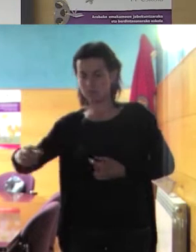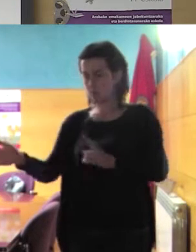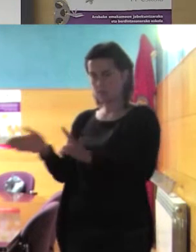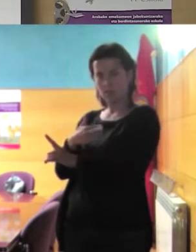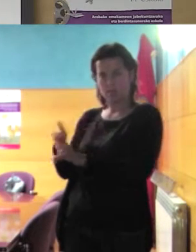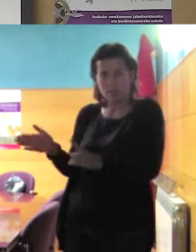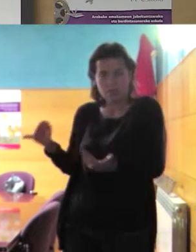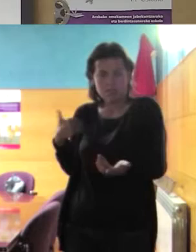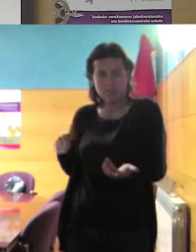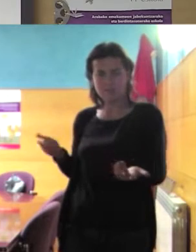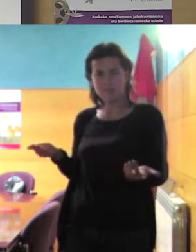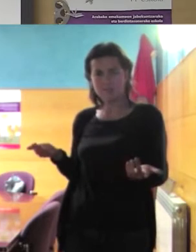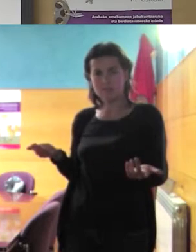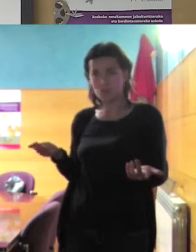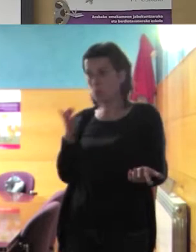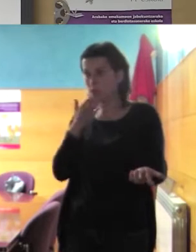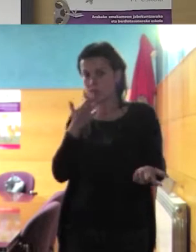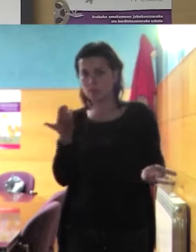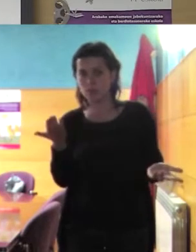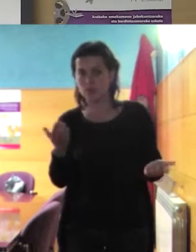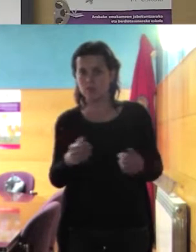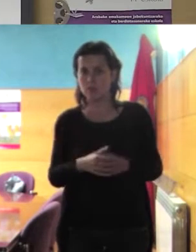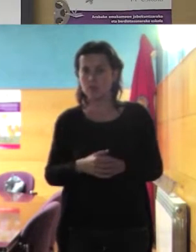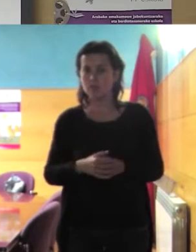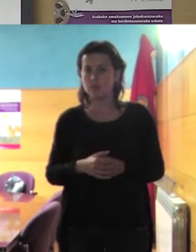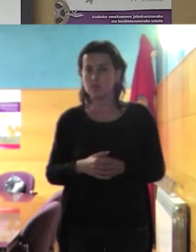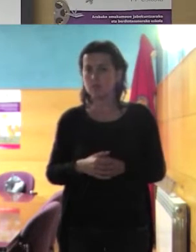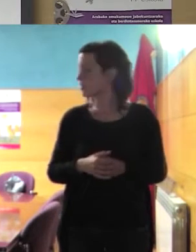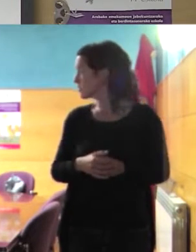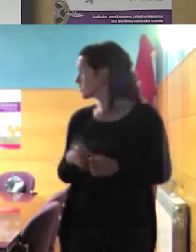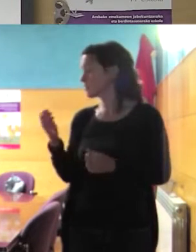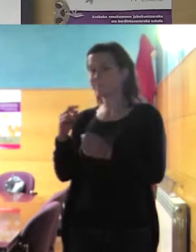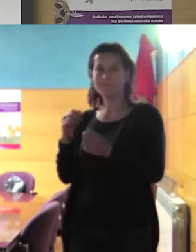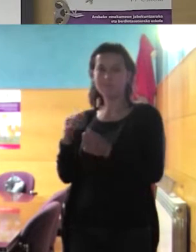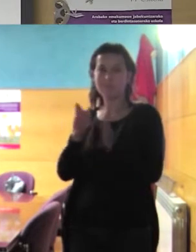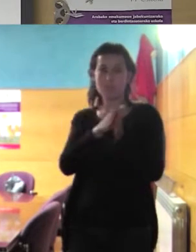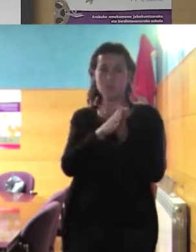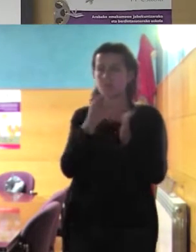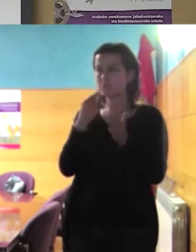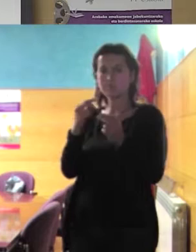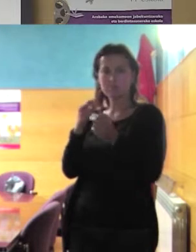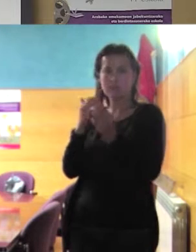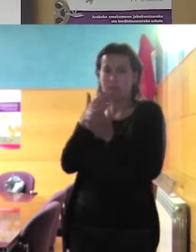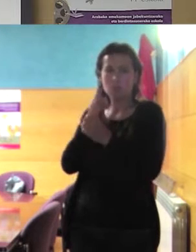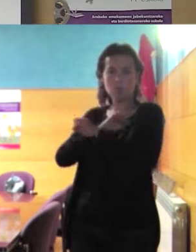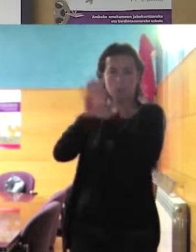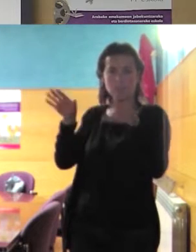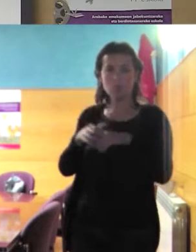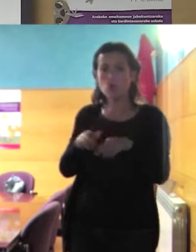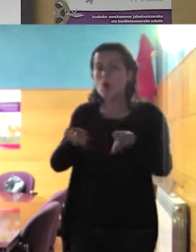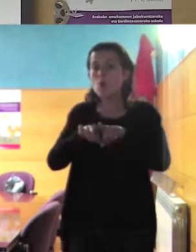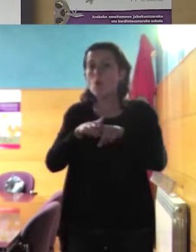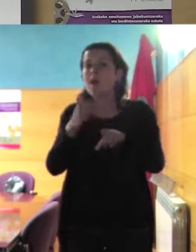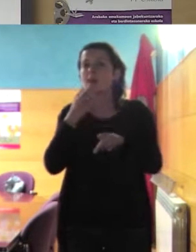por ejemplo claro pero parece bueno esta es la actitud del señor del autobús que dice usted no entra